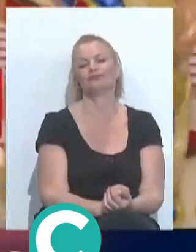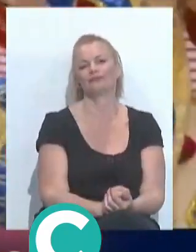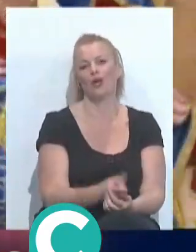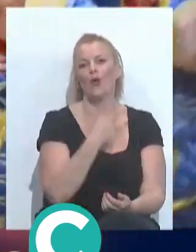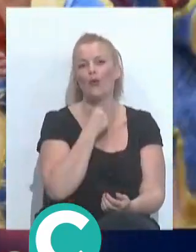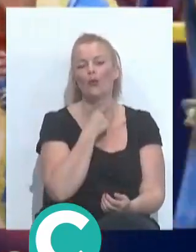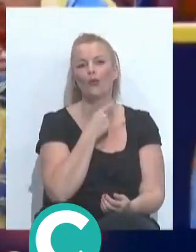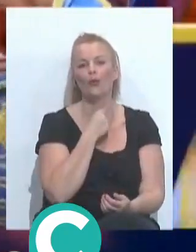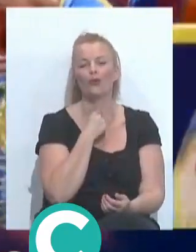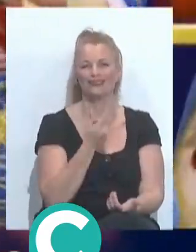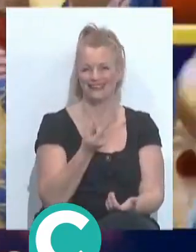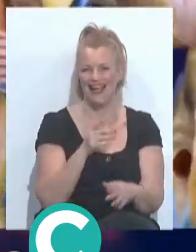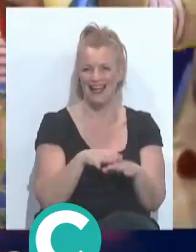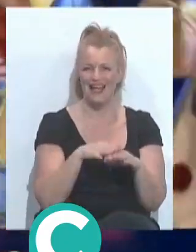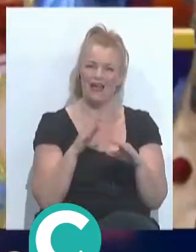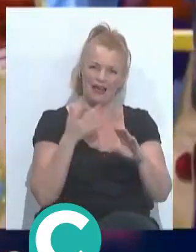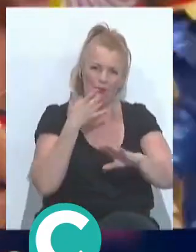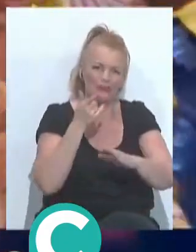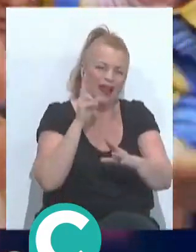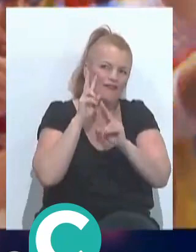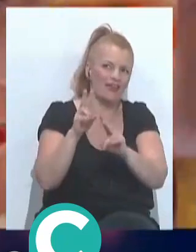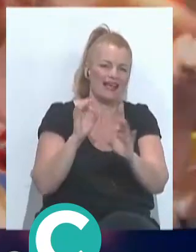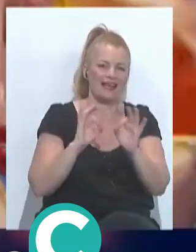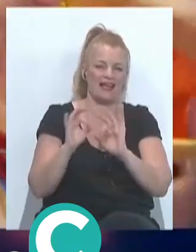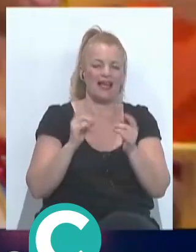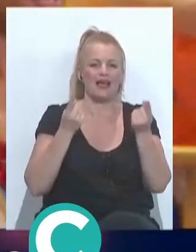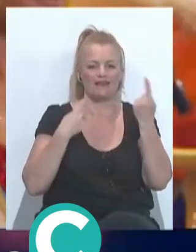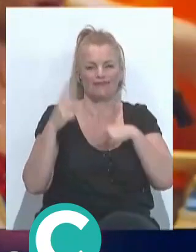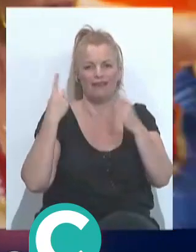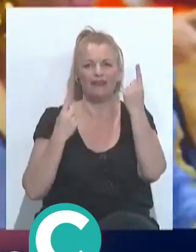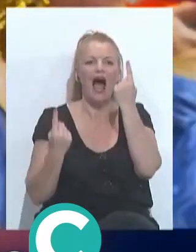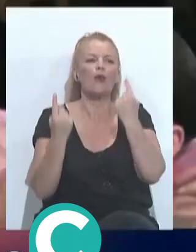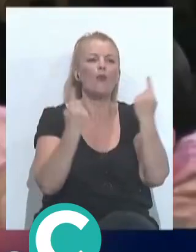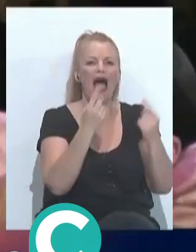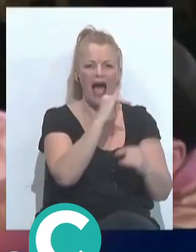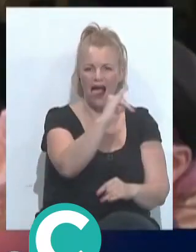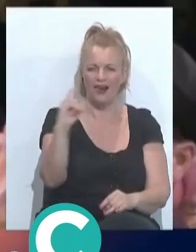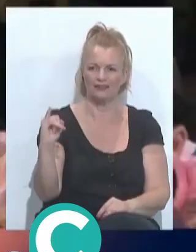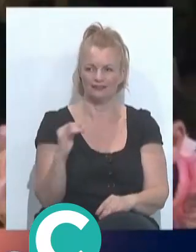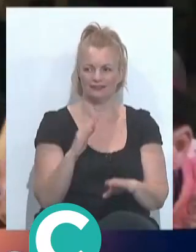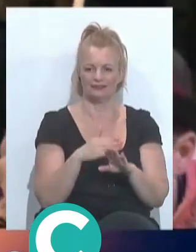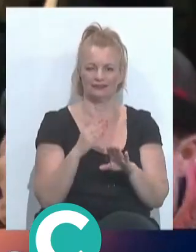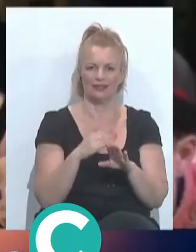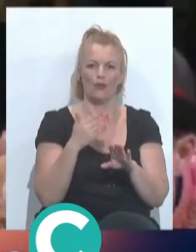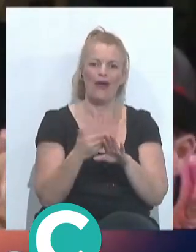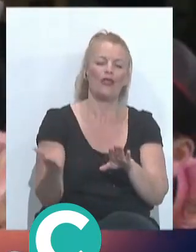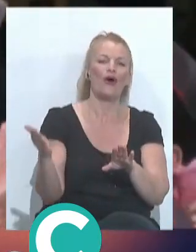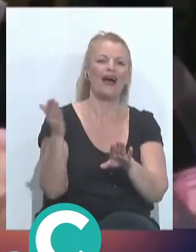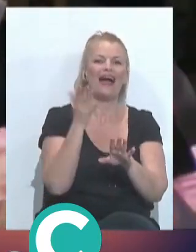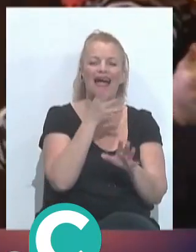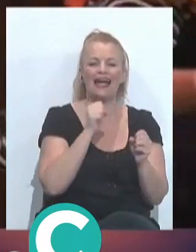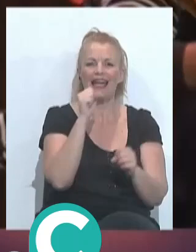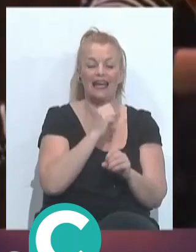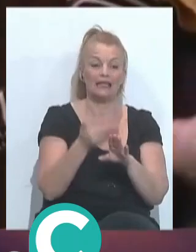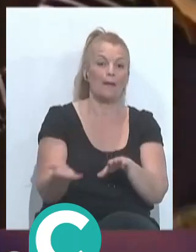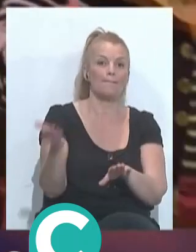que nos gusta que pasen de vez en cuando por el escenario, de vez en cuando, ha pasado alguna pero con... Sobre todo cuando cantan en Primina a las 2 de la mañana, que es